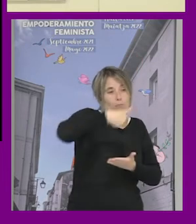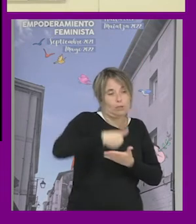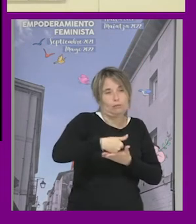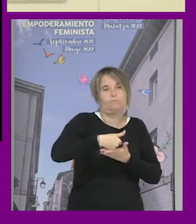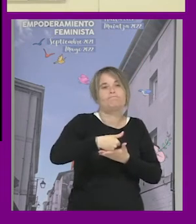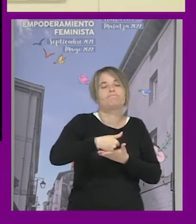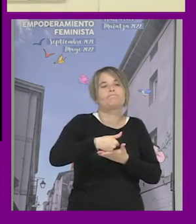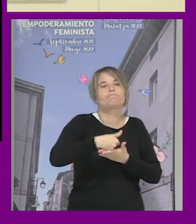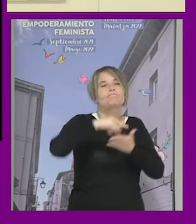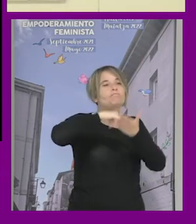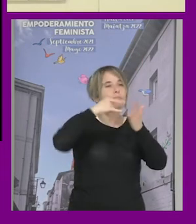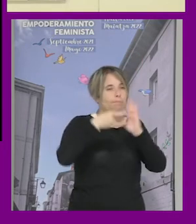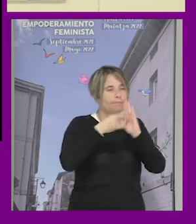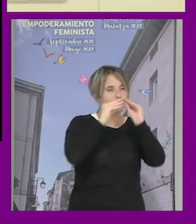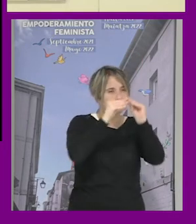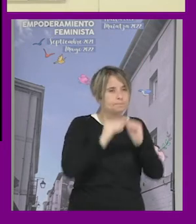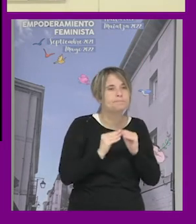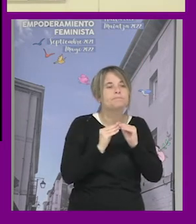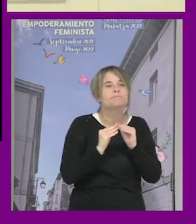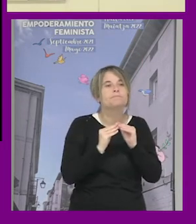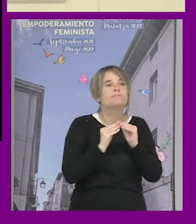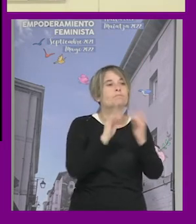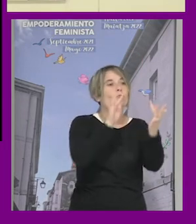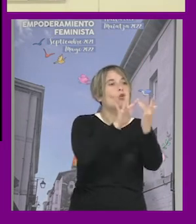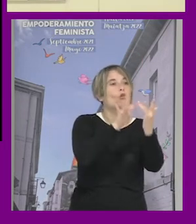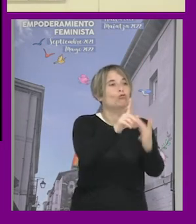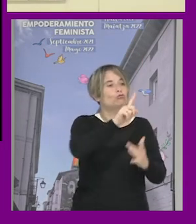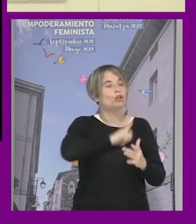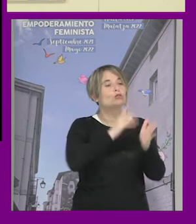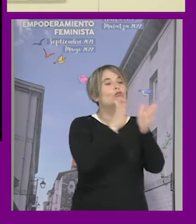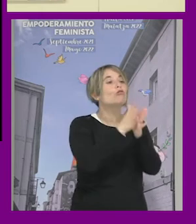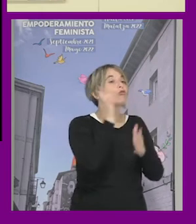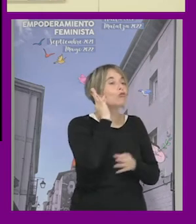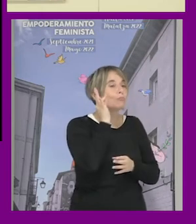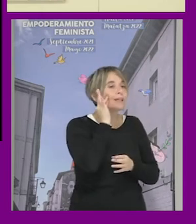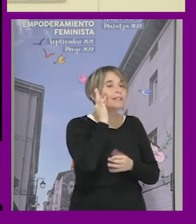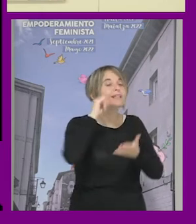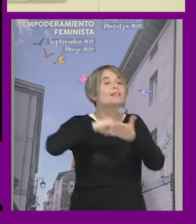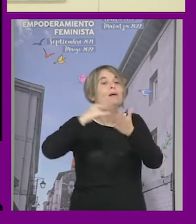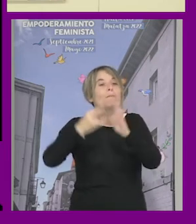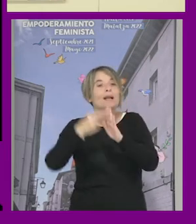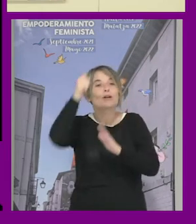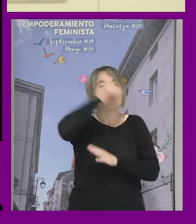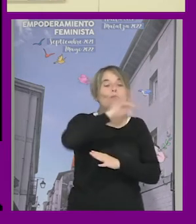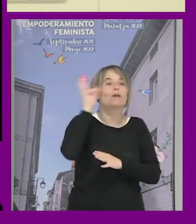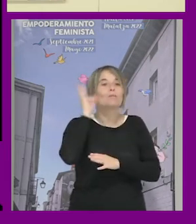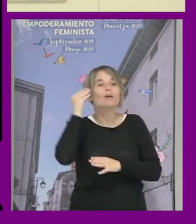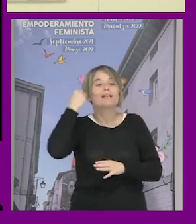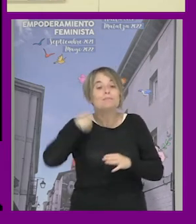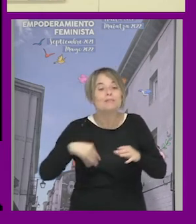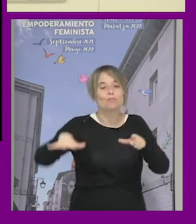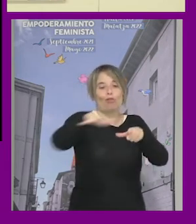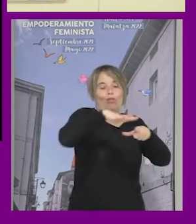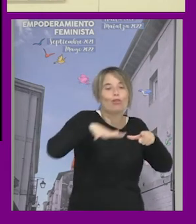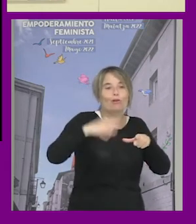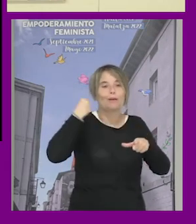y nos contactaron después unas compañeras que estaban haciendo que plan de igualdad mujer hombre en la misma comarca en el mismo periodo